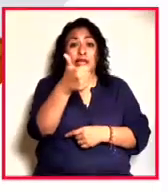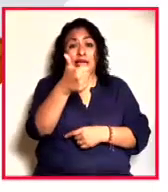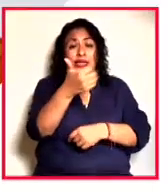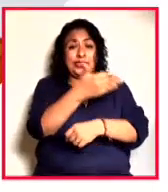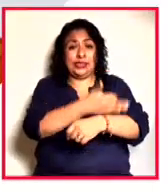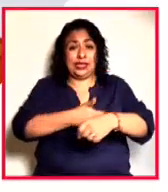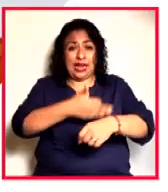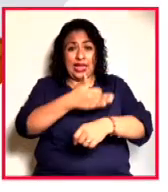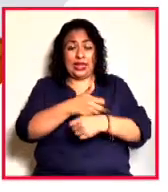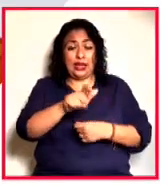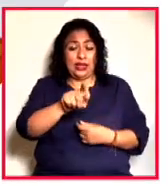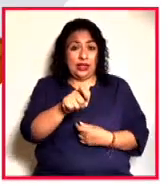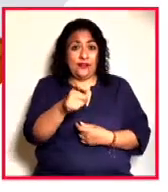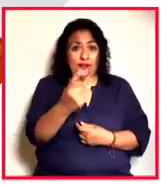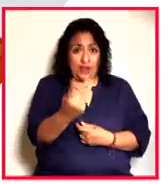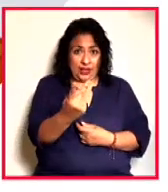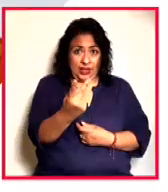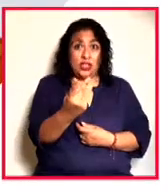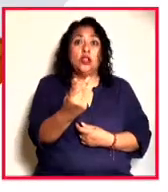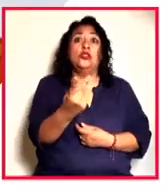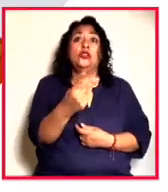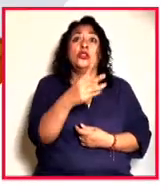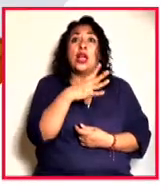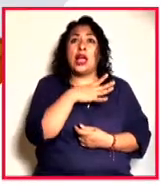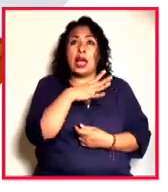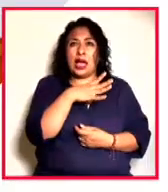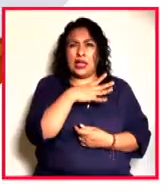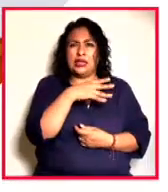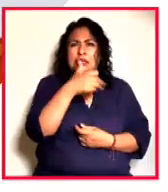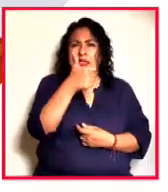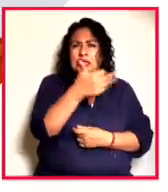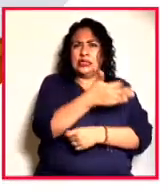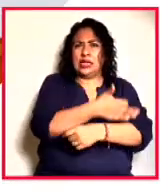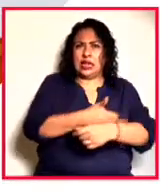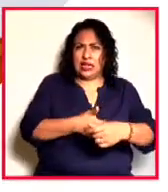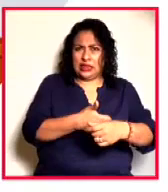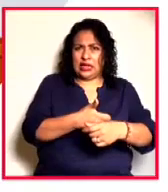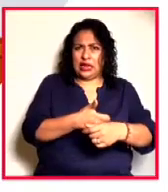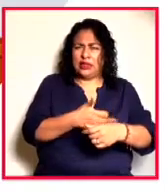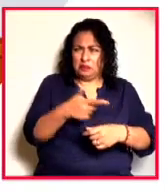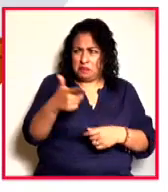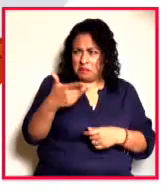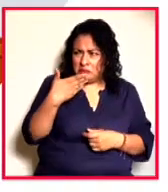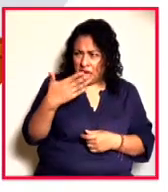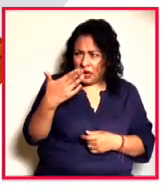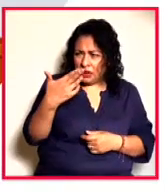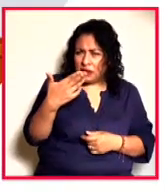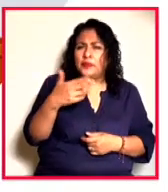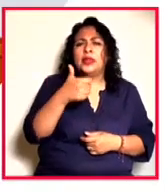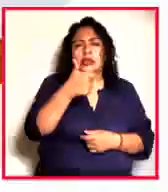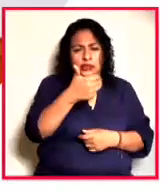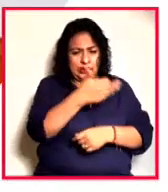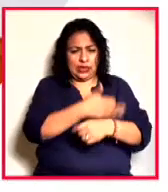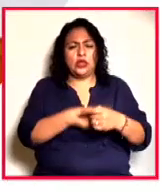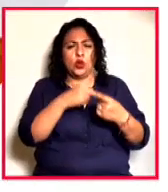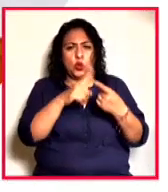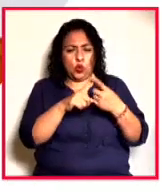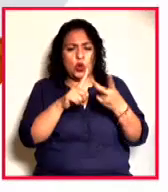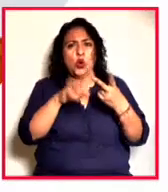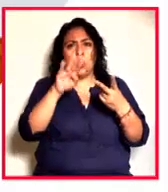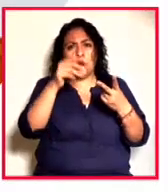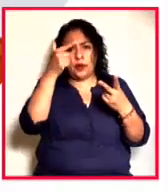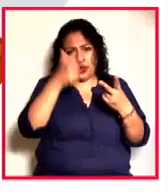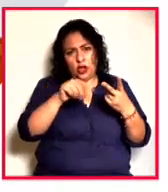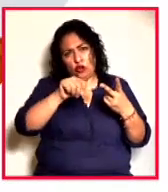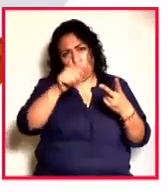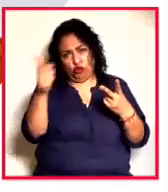Canal 22 les tiene a las seis de la tarde, ¿estoy correcta, Rafa? A las seis de la tarde es uno y a las nueve de la noche es el otro.